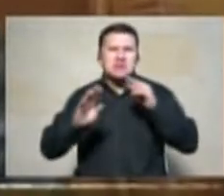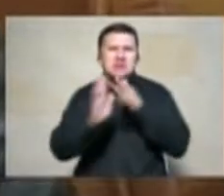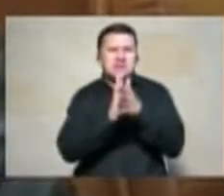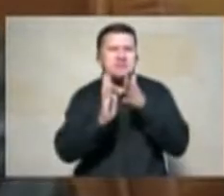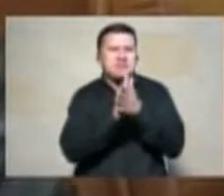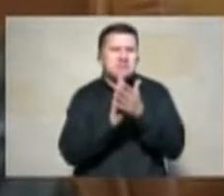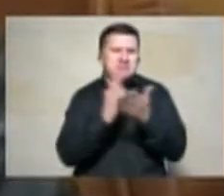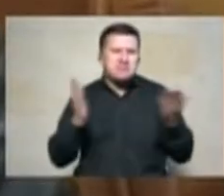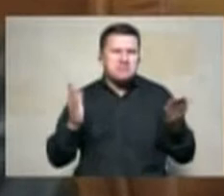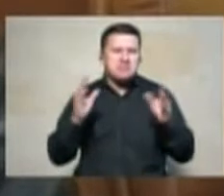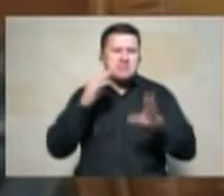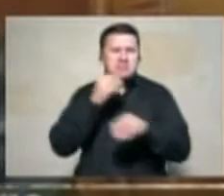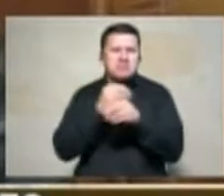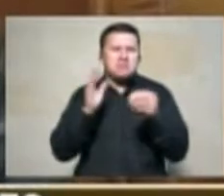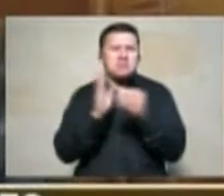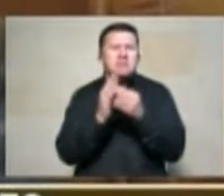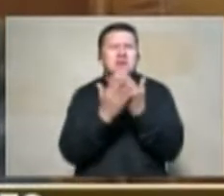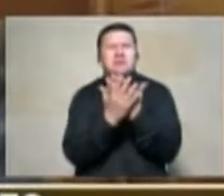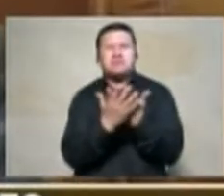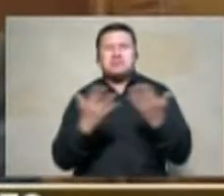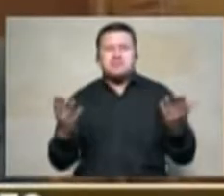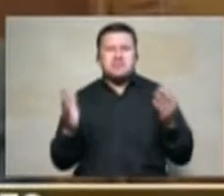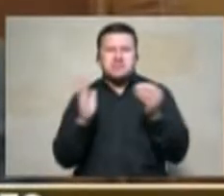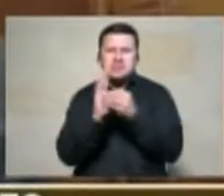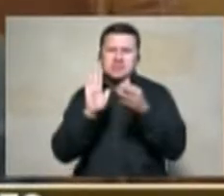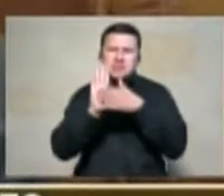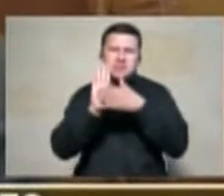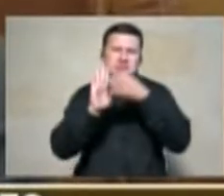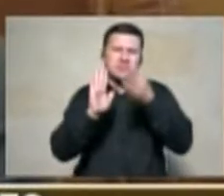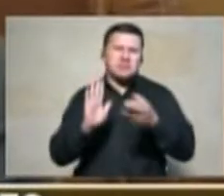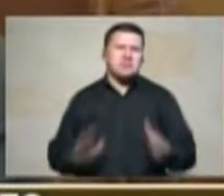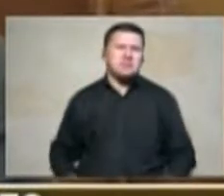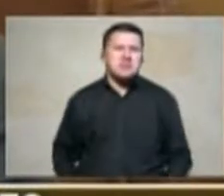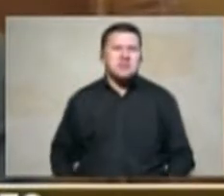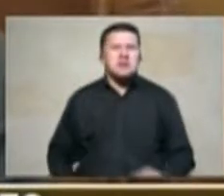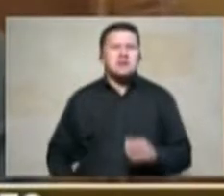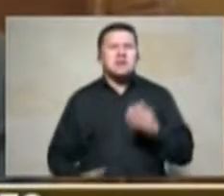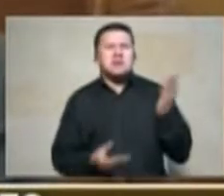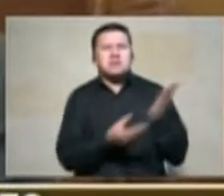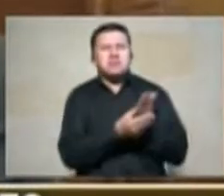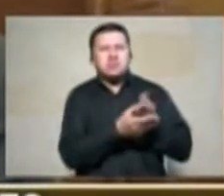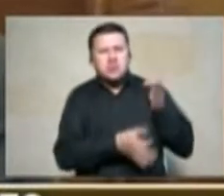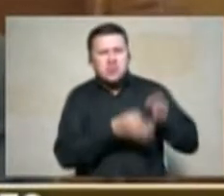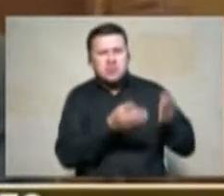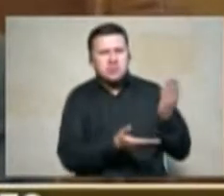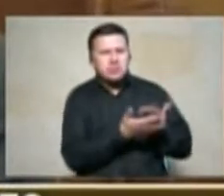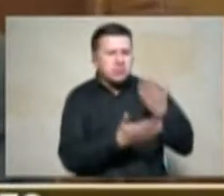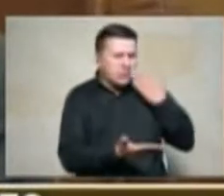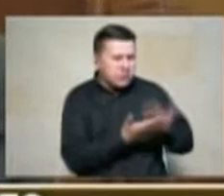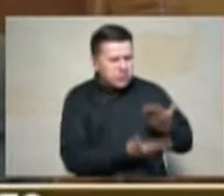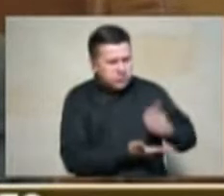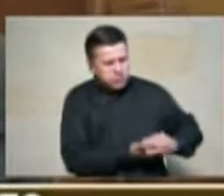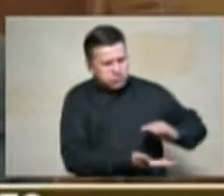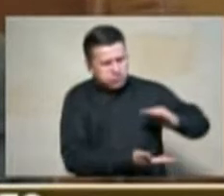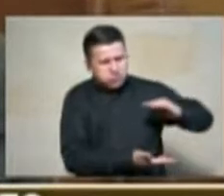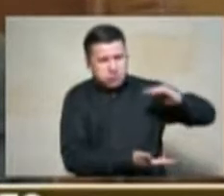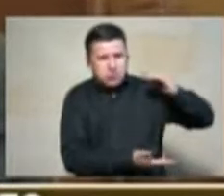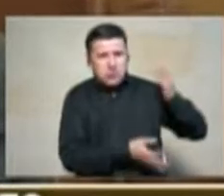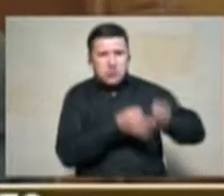pero además tiene miles también de expedientes judiciales y de pruebas judiciales